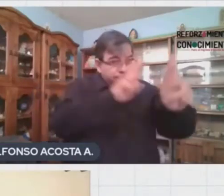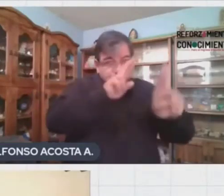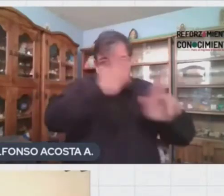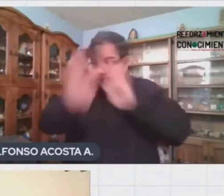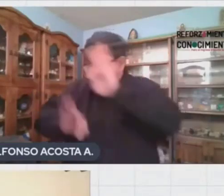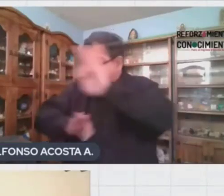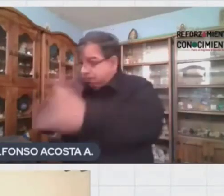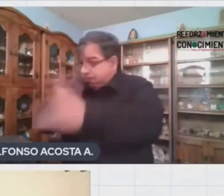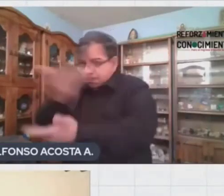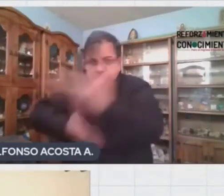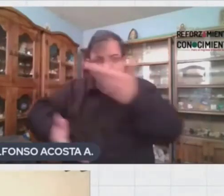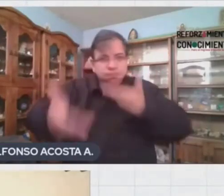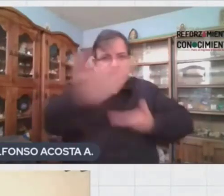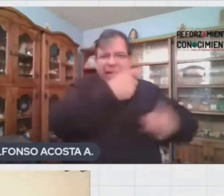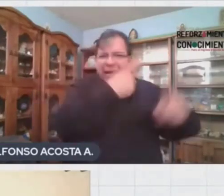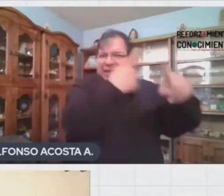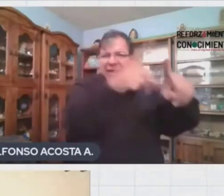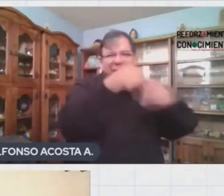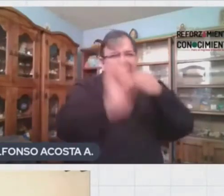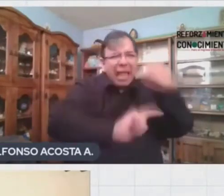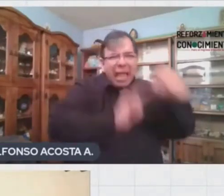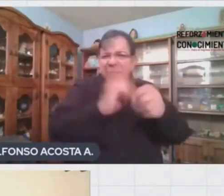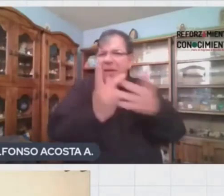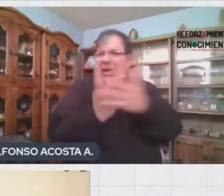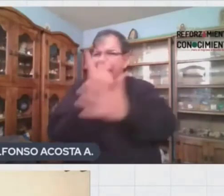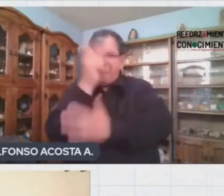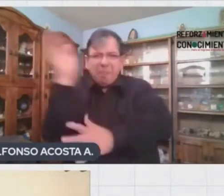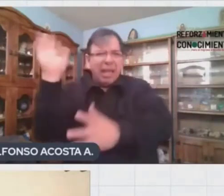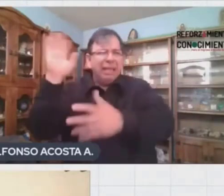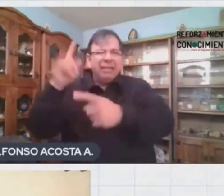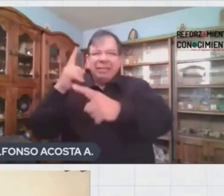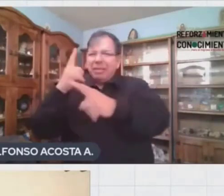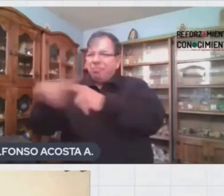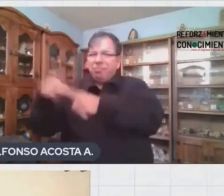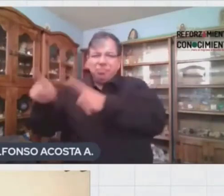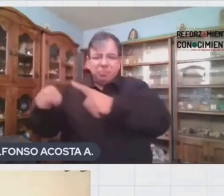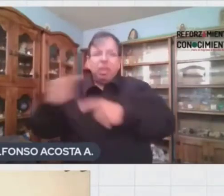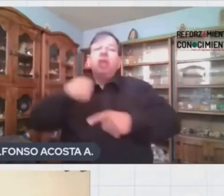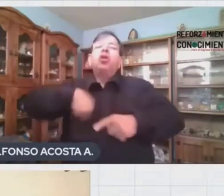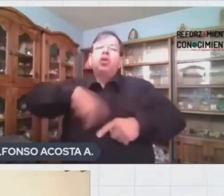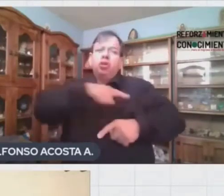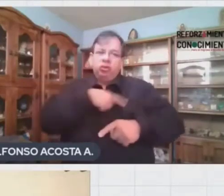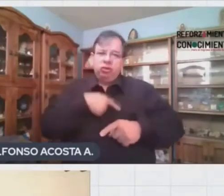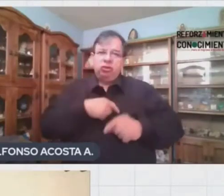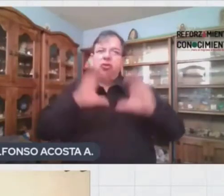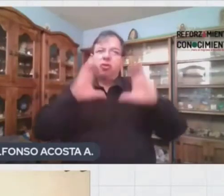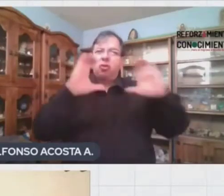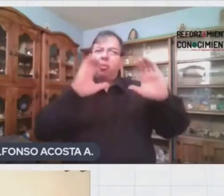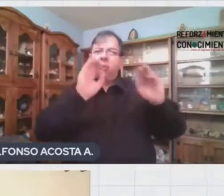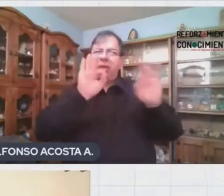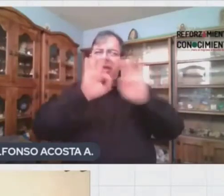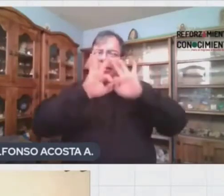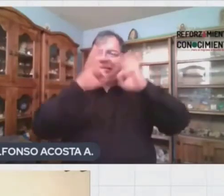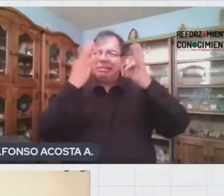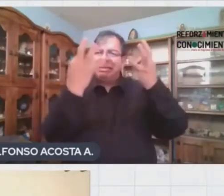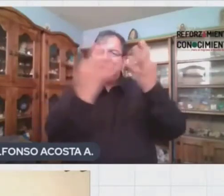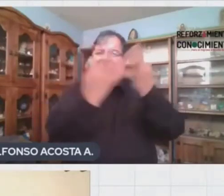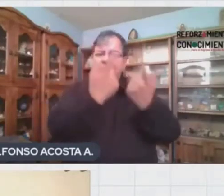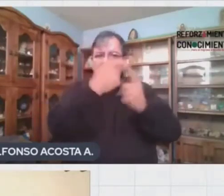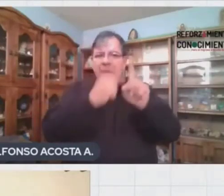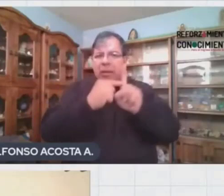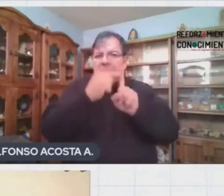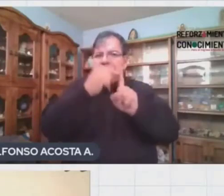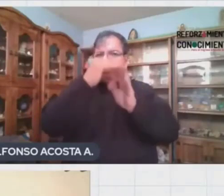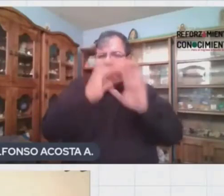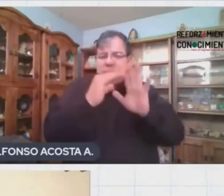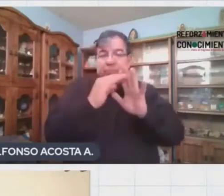especies, podríamos rescatar el planeta y combatir la contaminación y el calentamiento global. Tienes razón, Vic. El cuidado